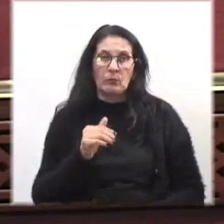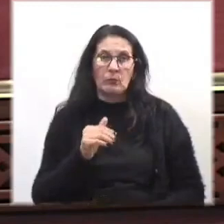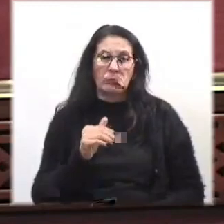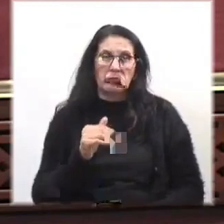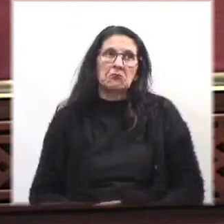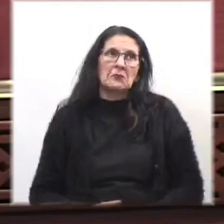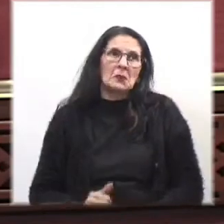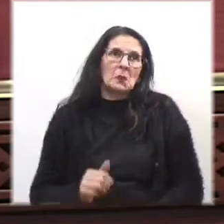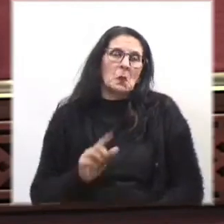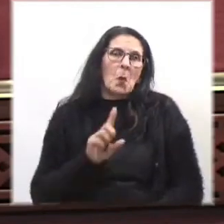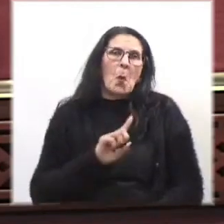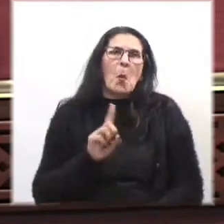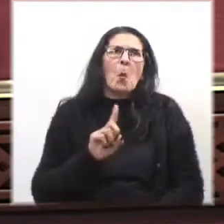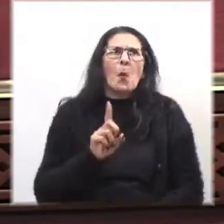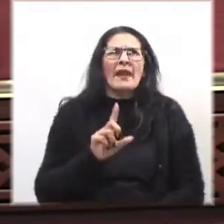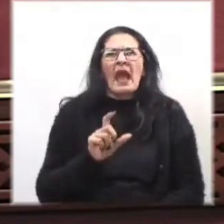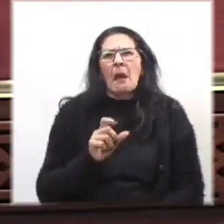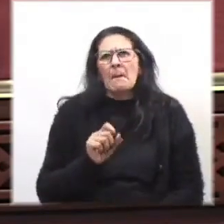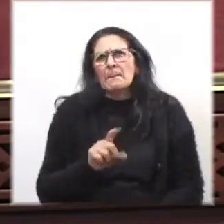no era tan mala,